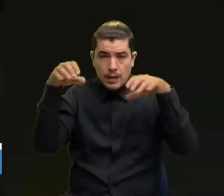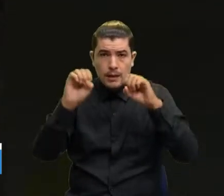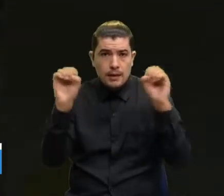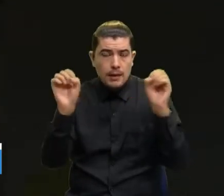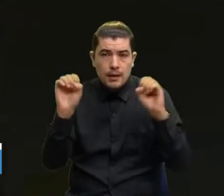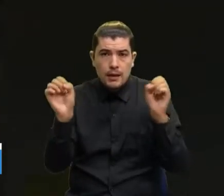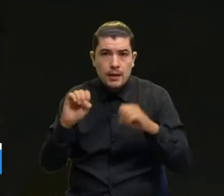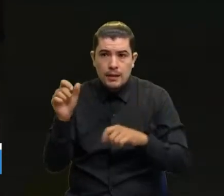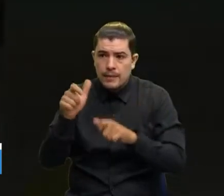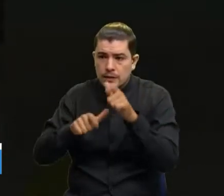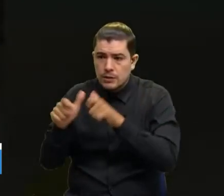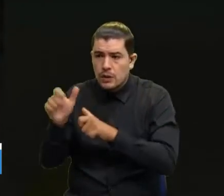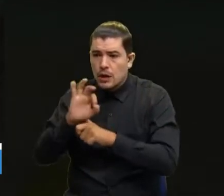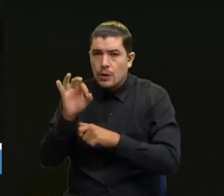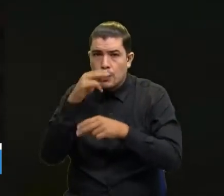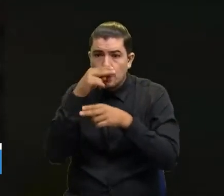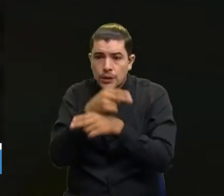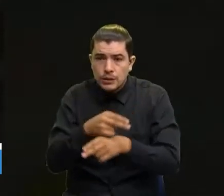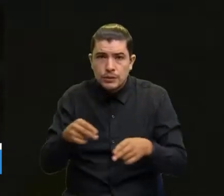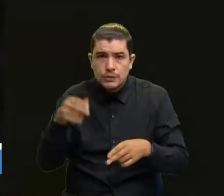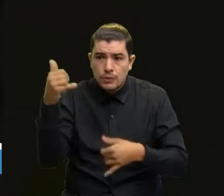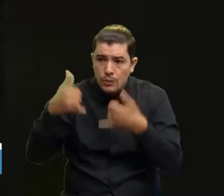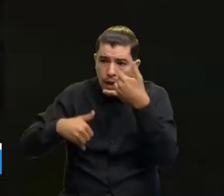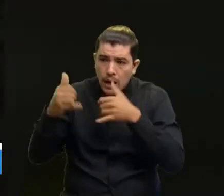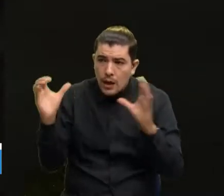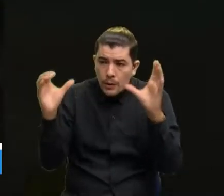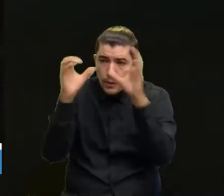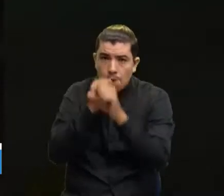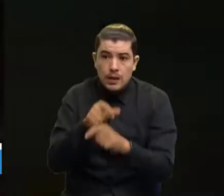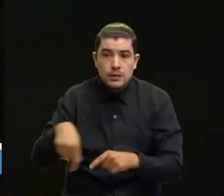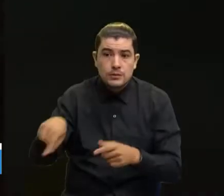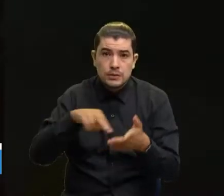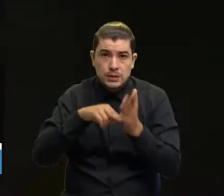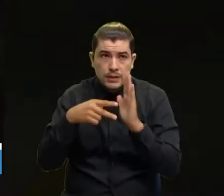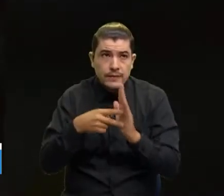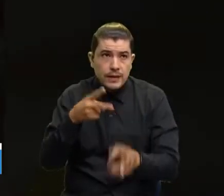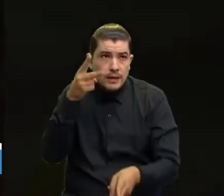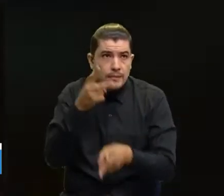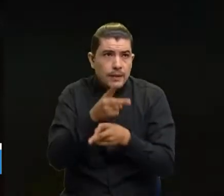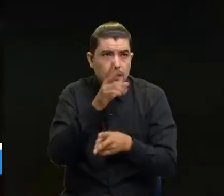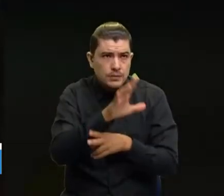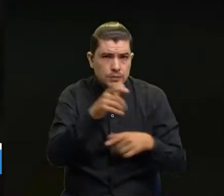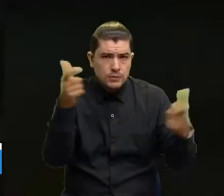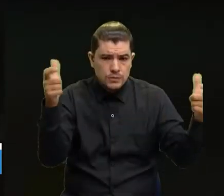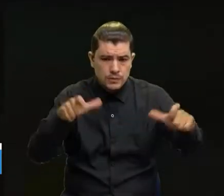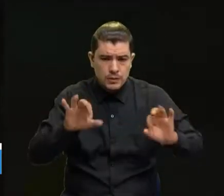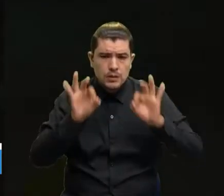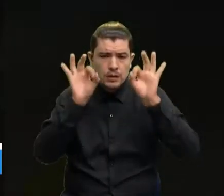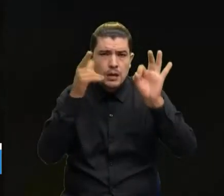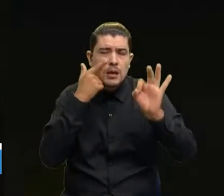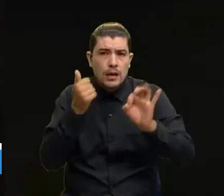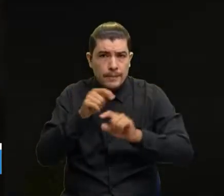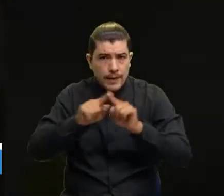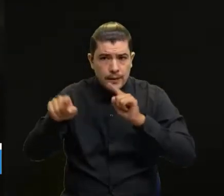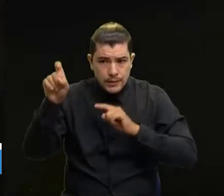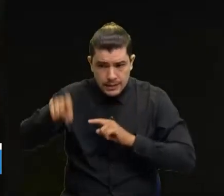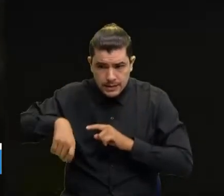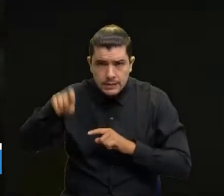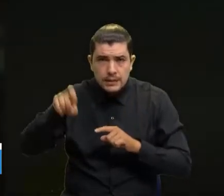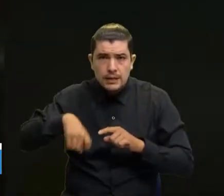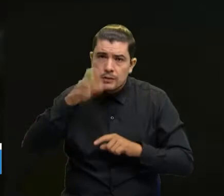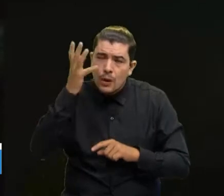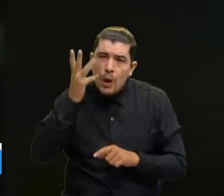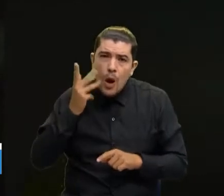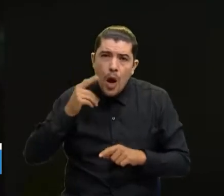gente, los niños tienen que jugar a oscuras y es un peligro. La cancha es muy genial, pero necesitamos que la prendan entre semana,